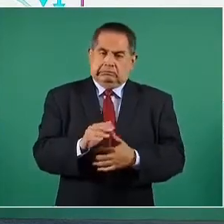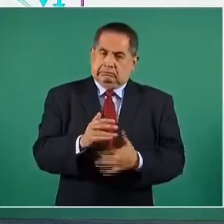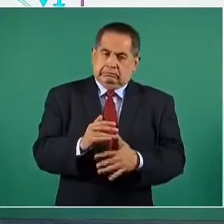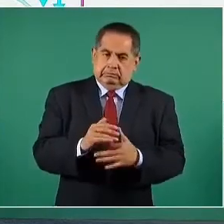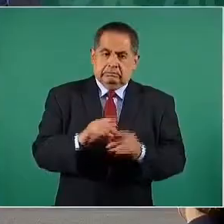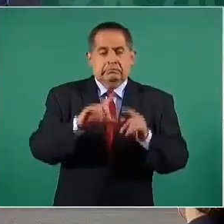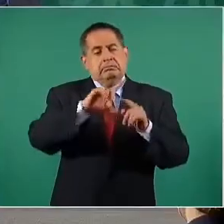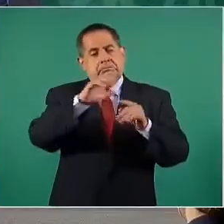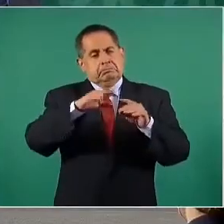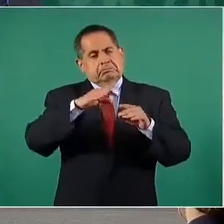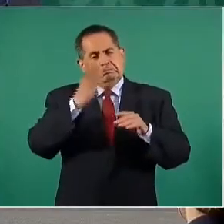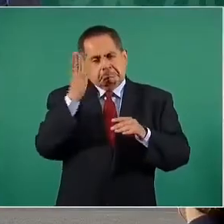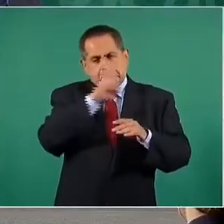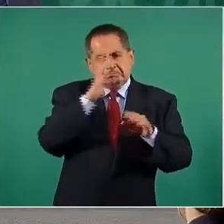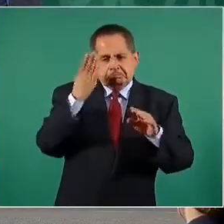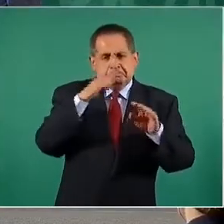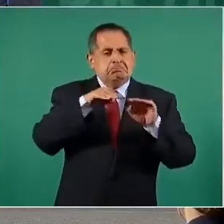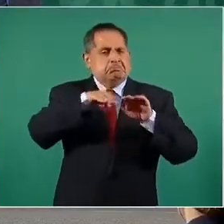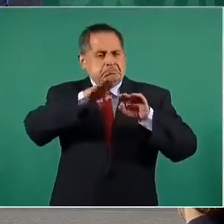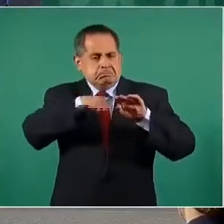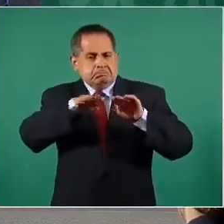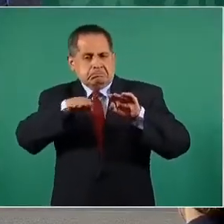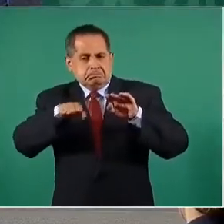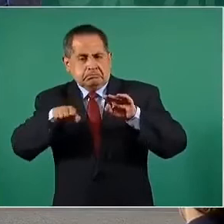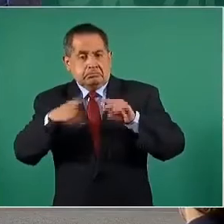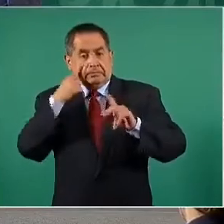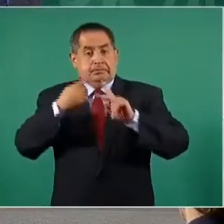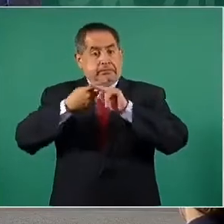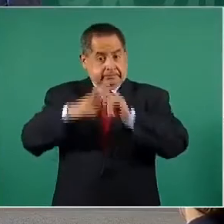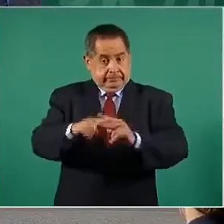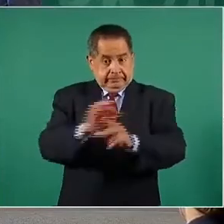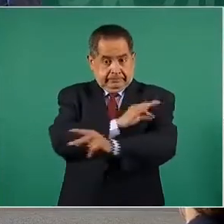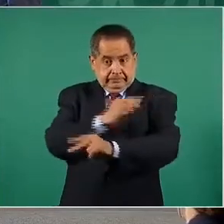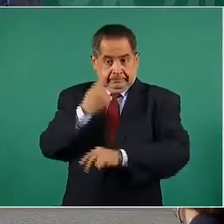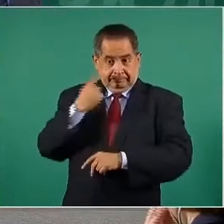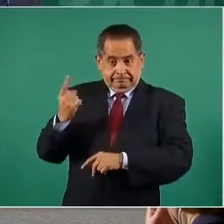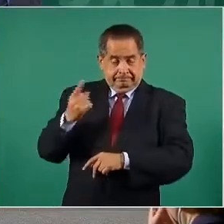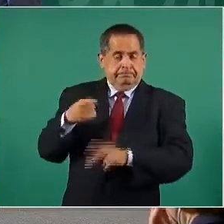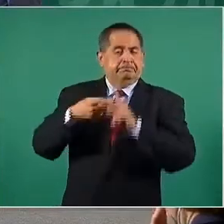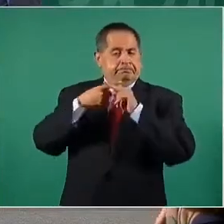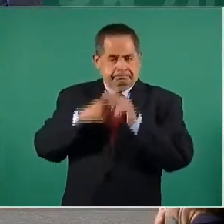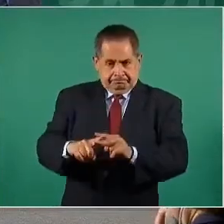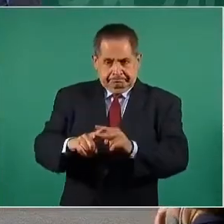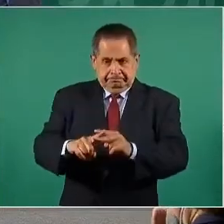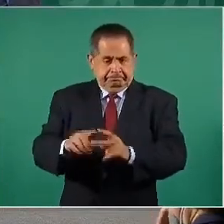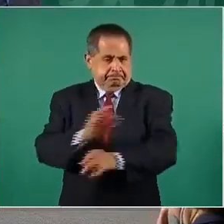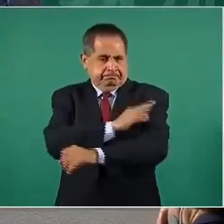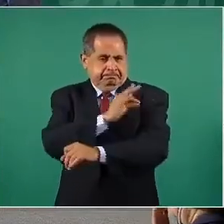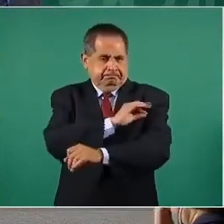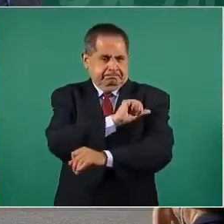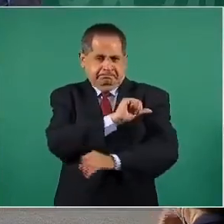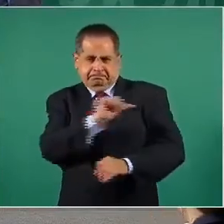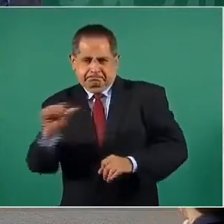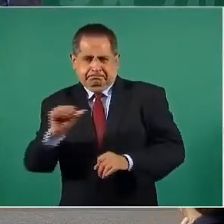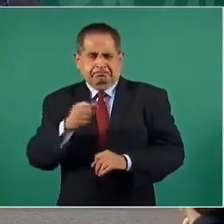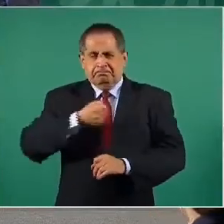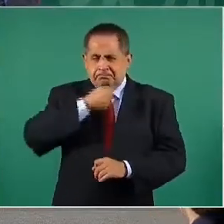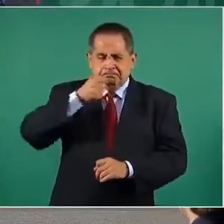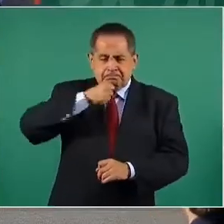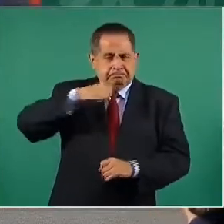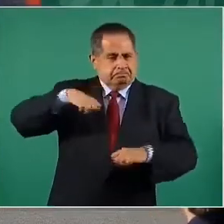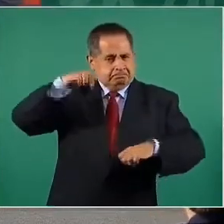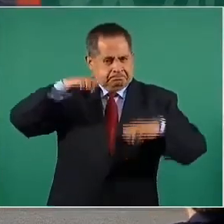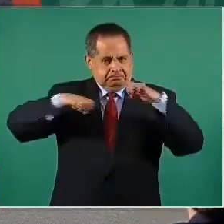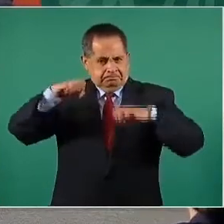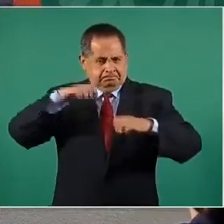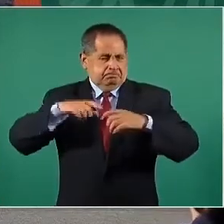ha tenido fluctuaciones. Aquí inició la vacunación. Aquí inició la vacunación de población adulta mayor.